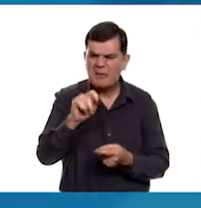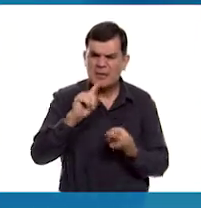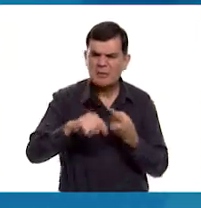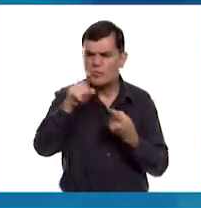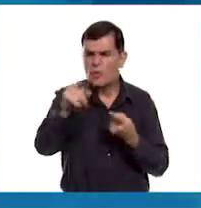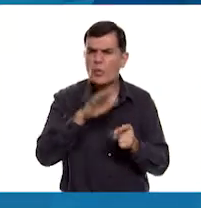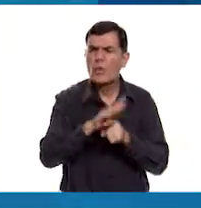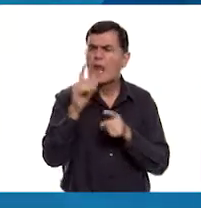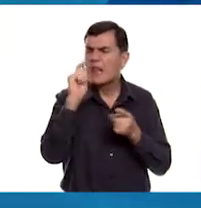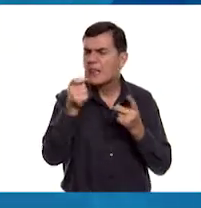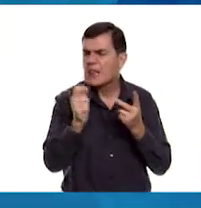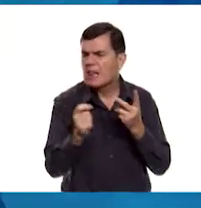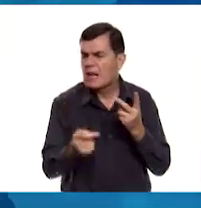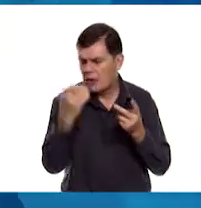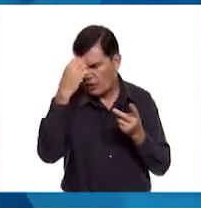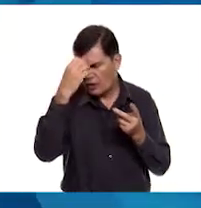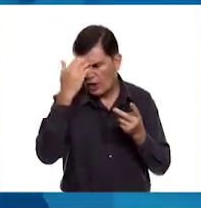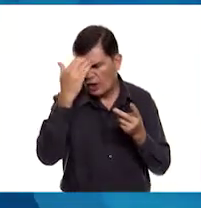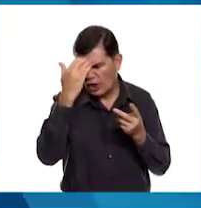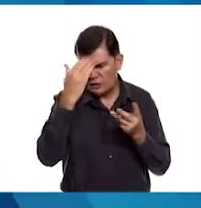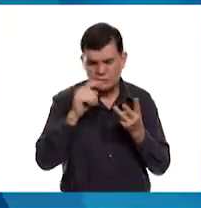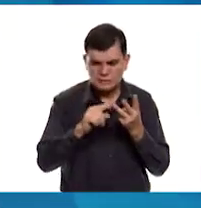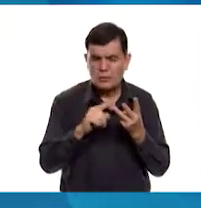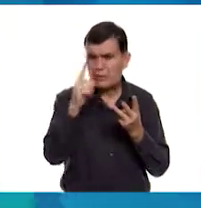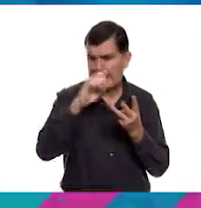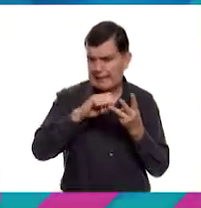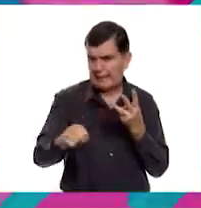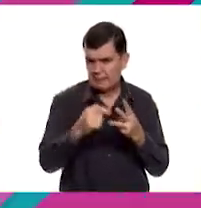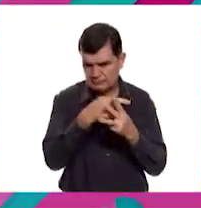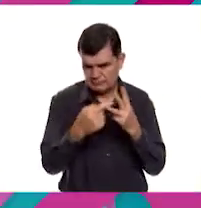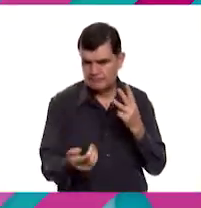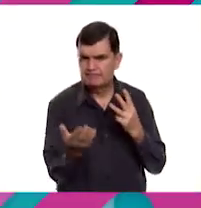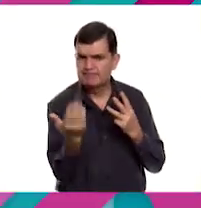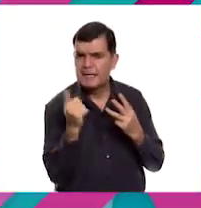conoces? Y menciona un ejemplo. ¿Tienen la respuesta?